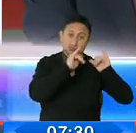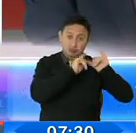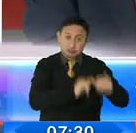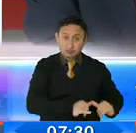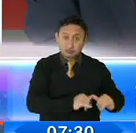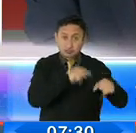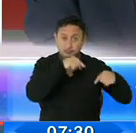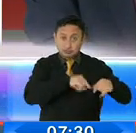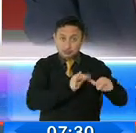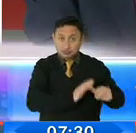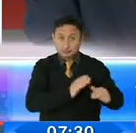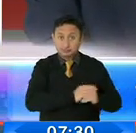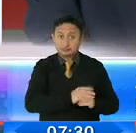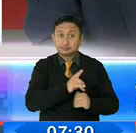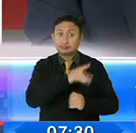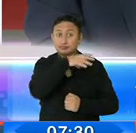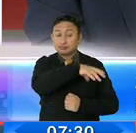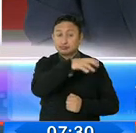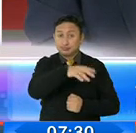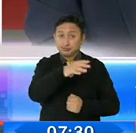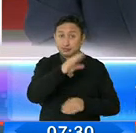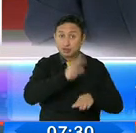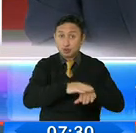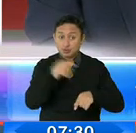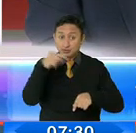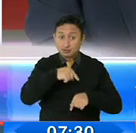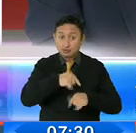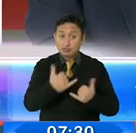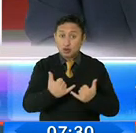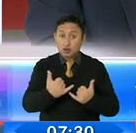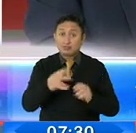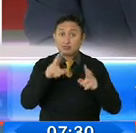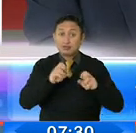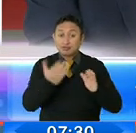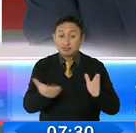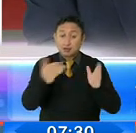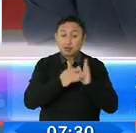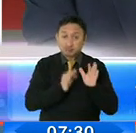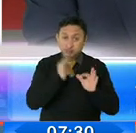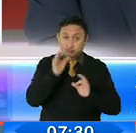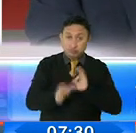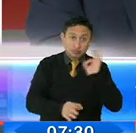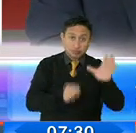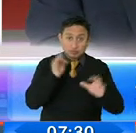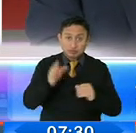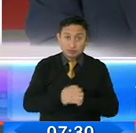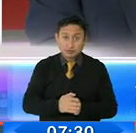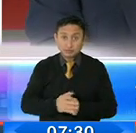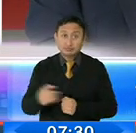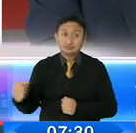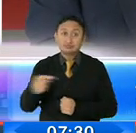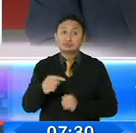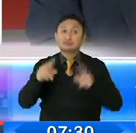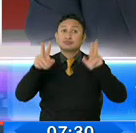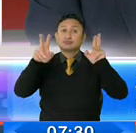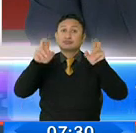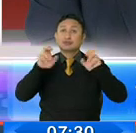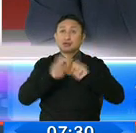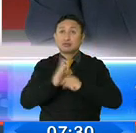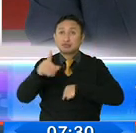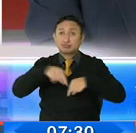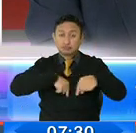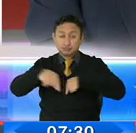a varias ciudades, justamente con esto que estamos hablando, el rebrote, y reforzar sobre todo el tema de la